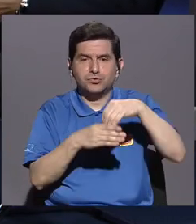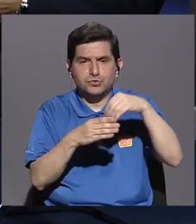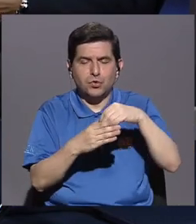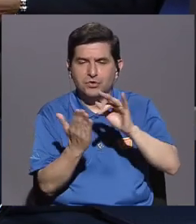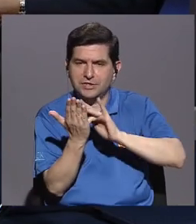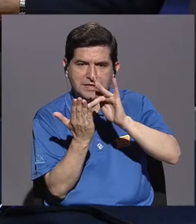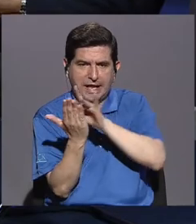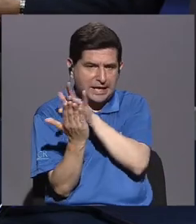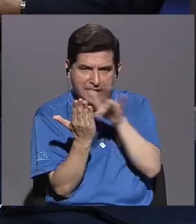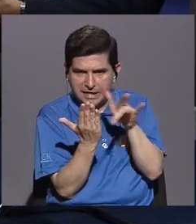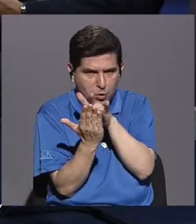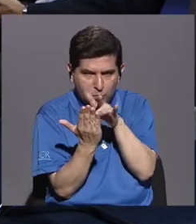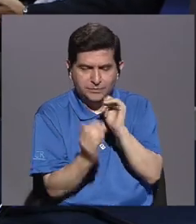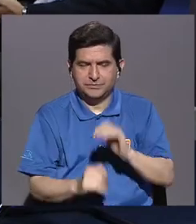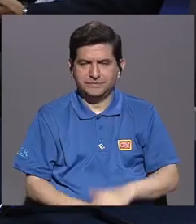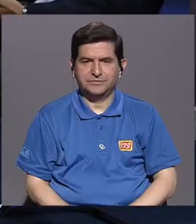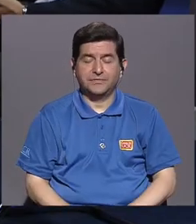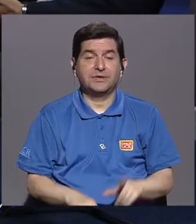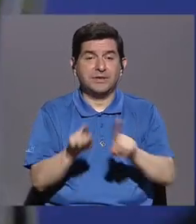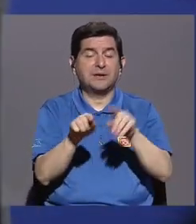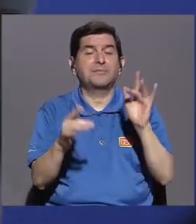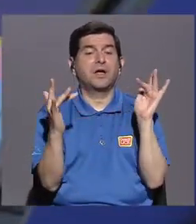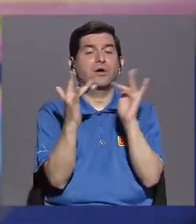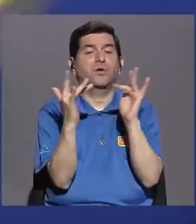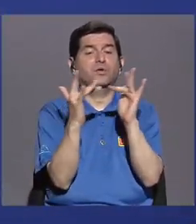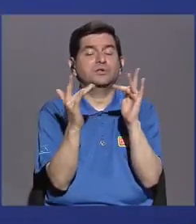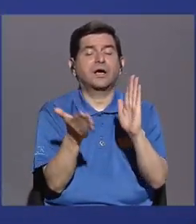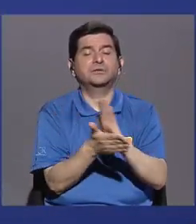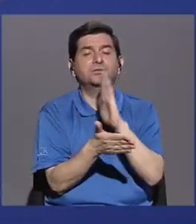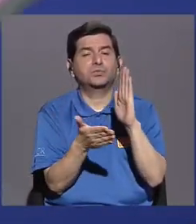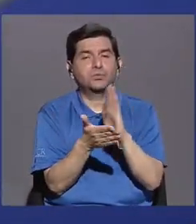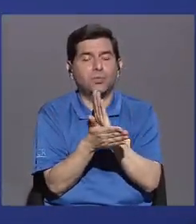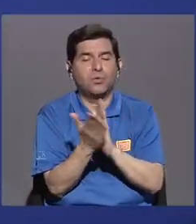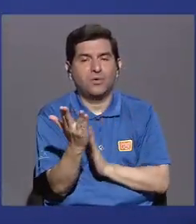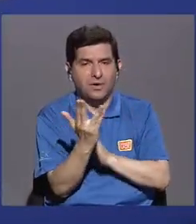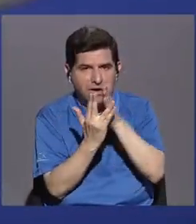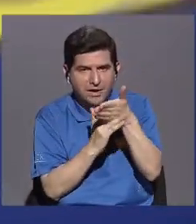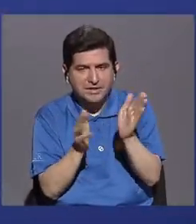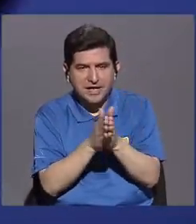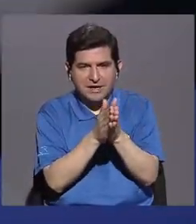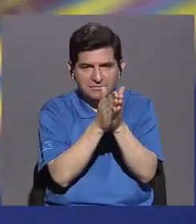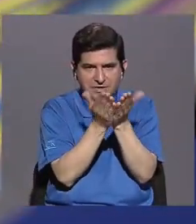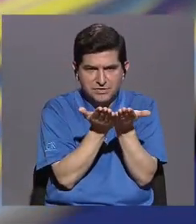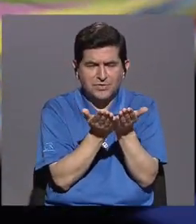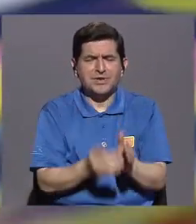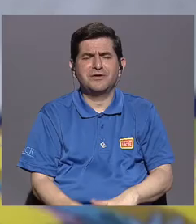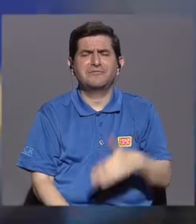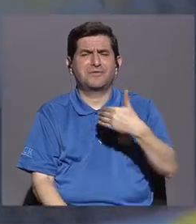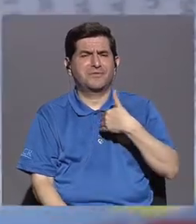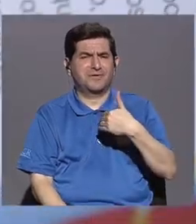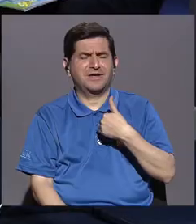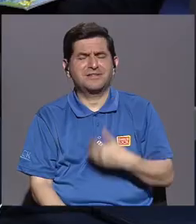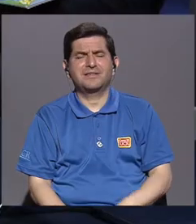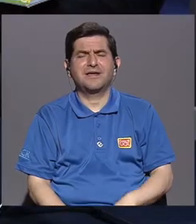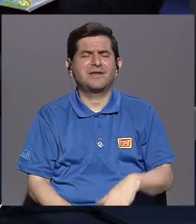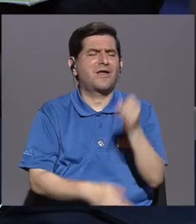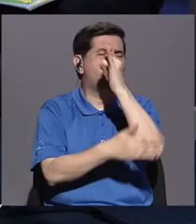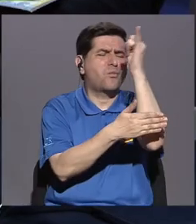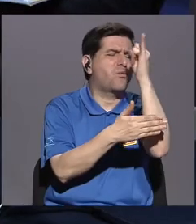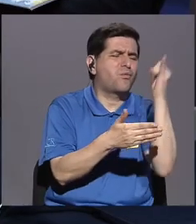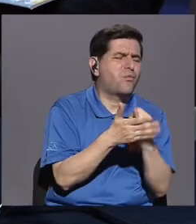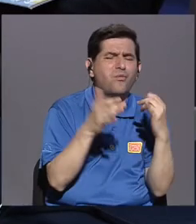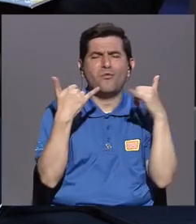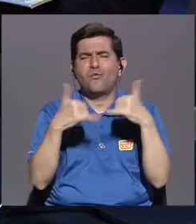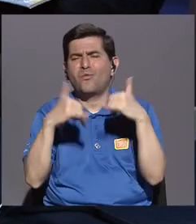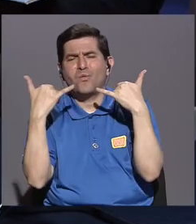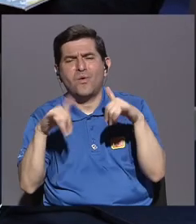móviles, y a tener un acercamiento con el papel a través de un libro que está cargado de ilustraciones,